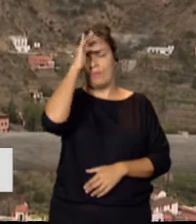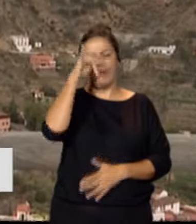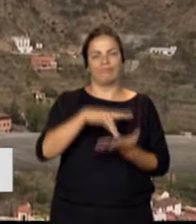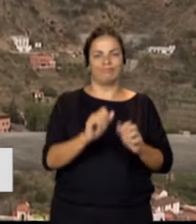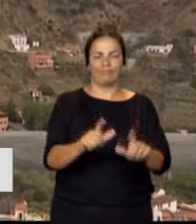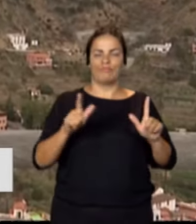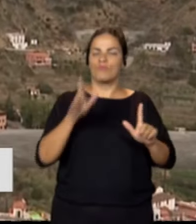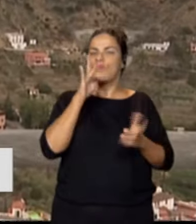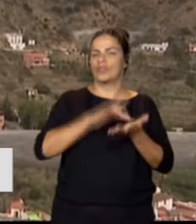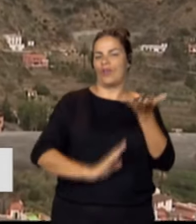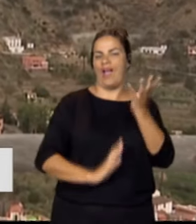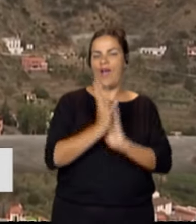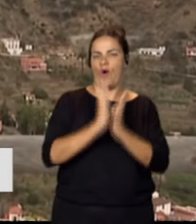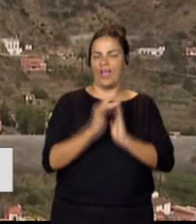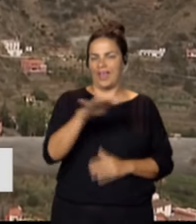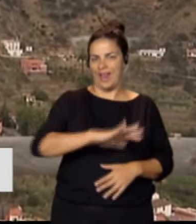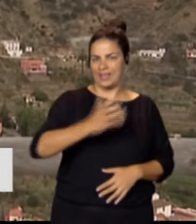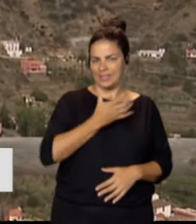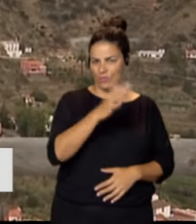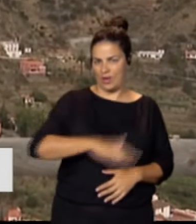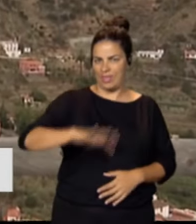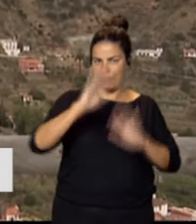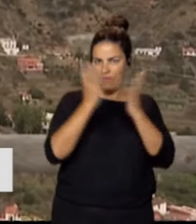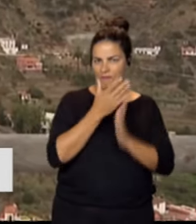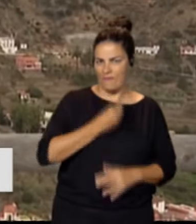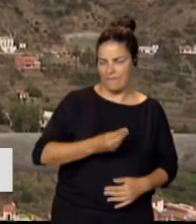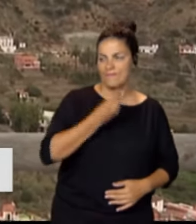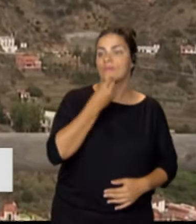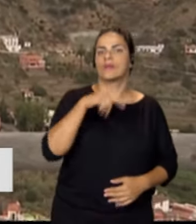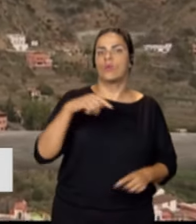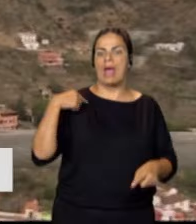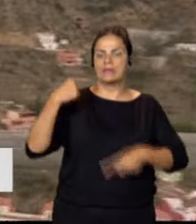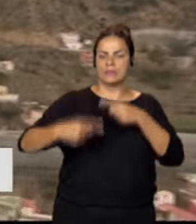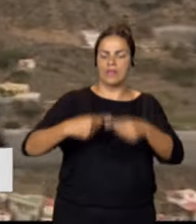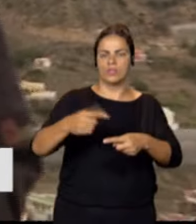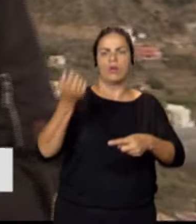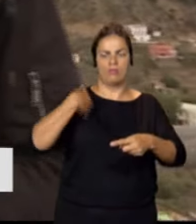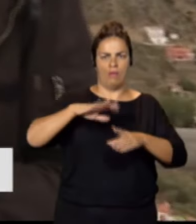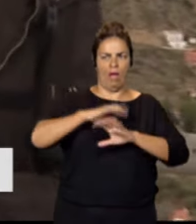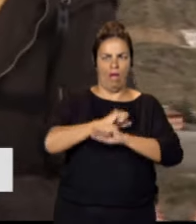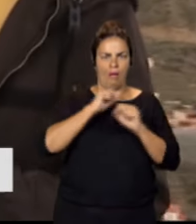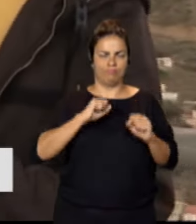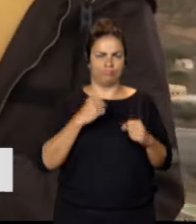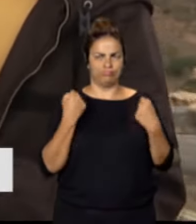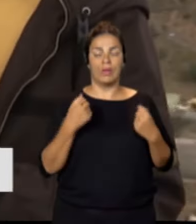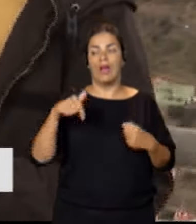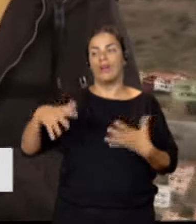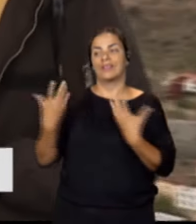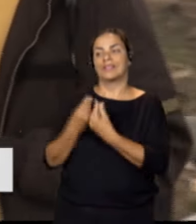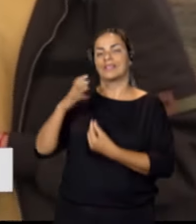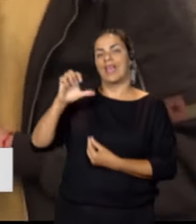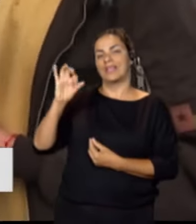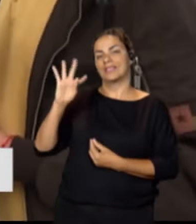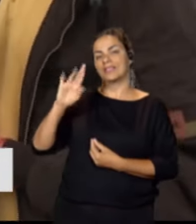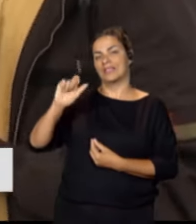de las hogueras aquí en el municipio de Vallehermoso. Una tradición que está muy arraigada. Con nosotros está hoy Estrella Morales, concejala